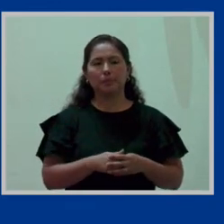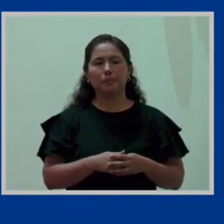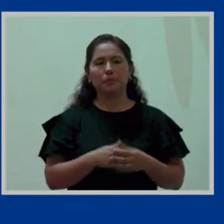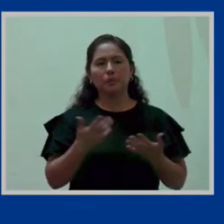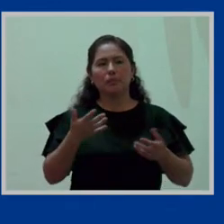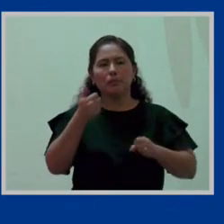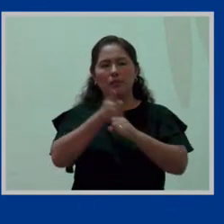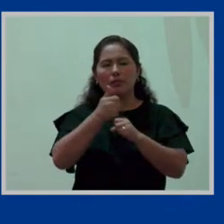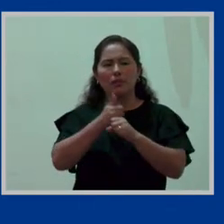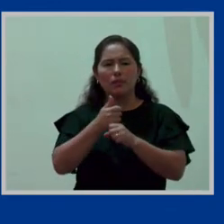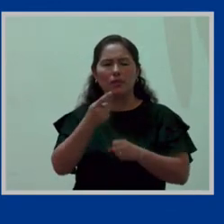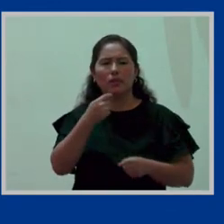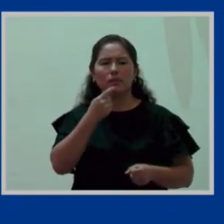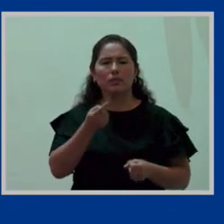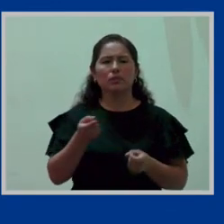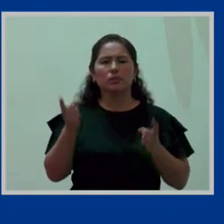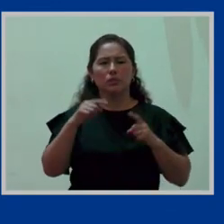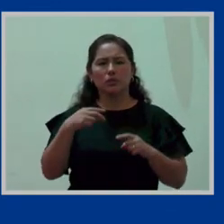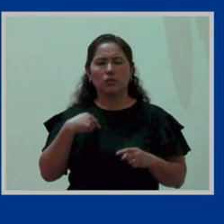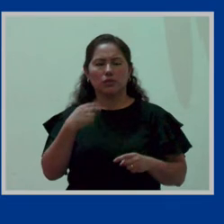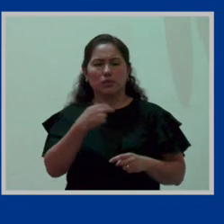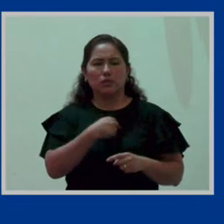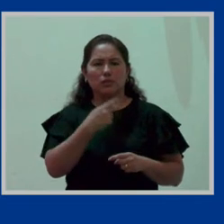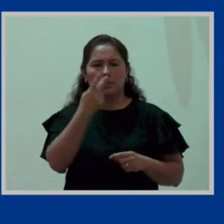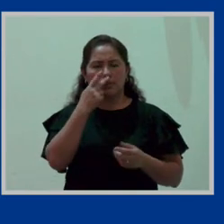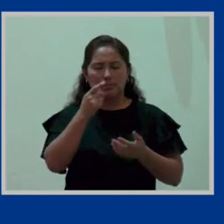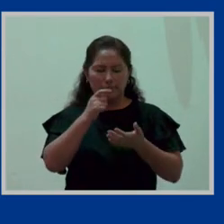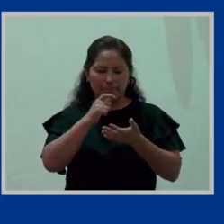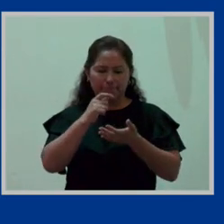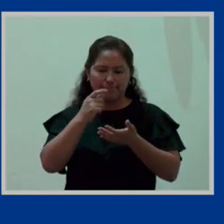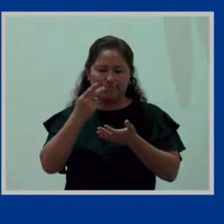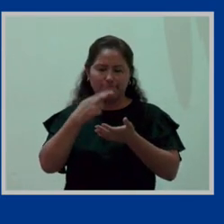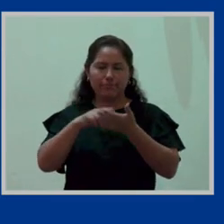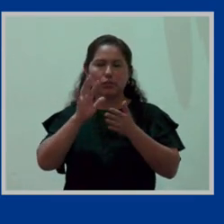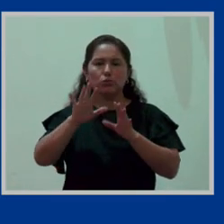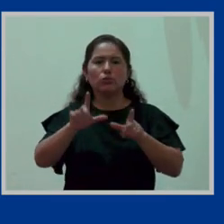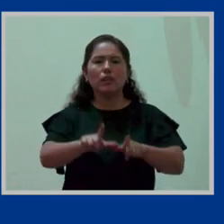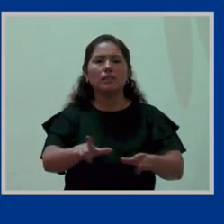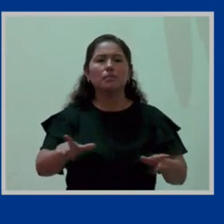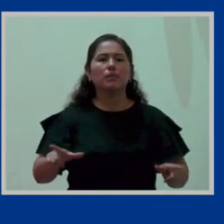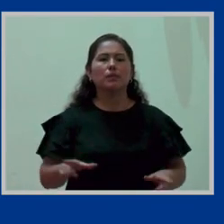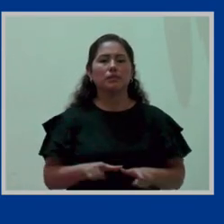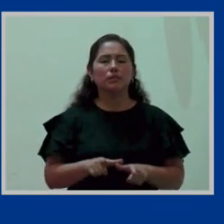propiamente dicho, tal como lo entendemos en el diccionario. O sea, un espacio que está